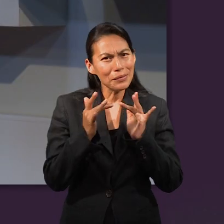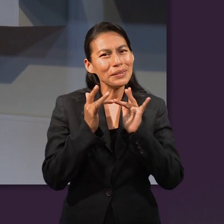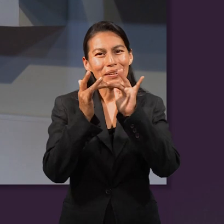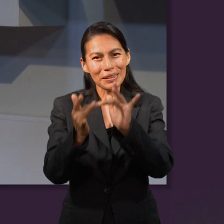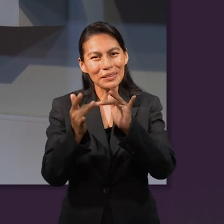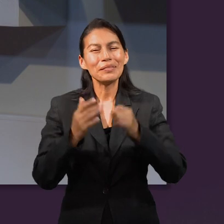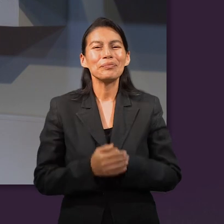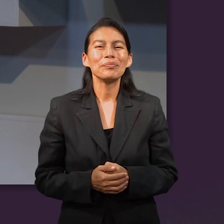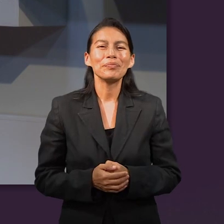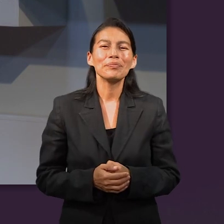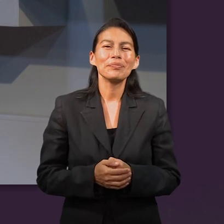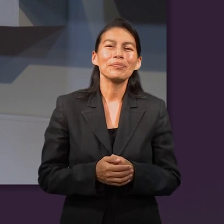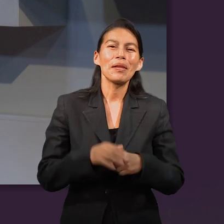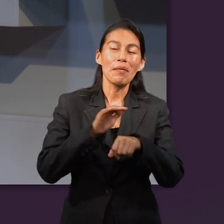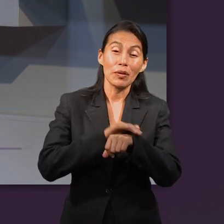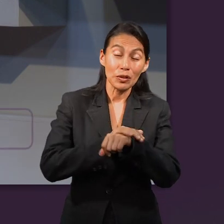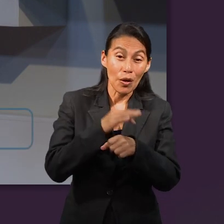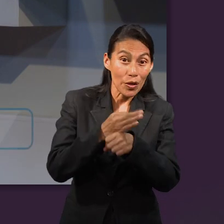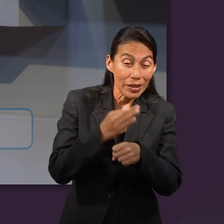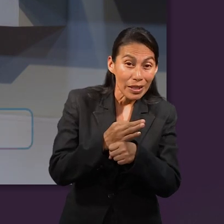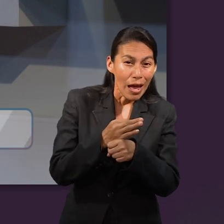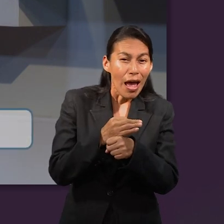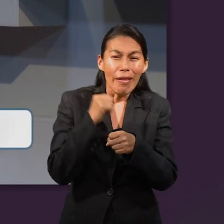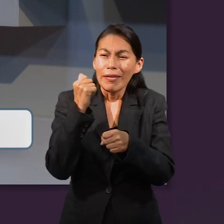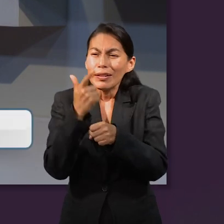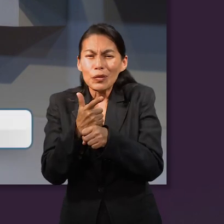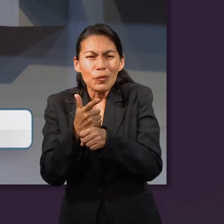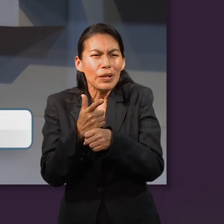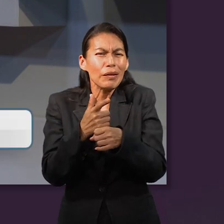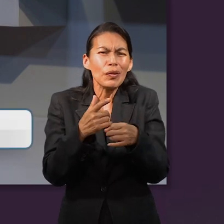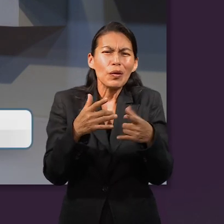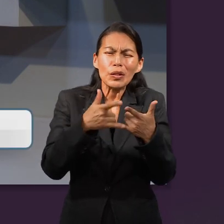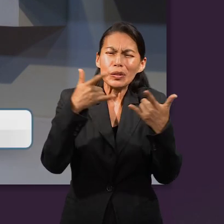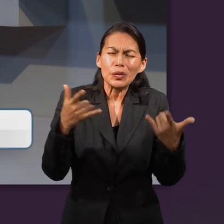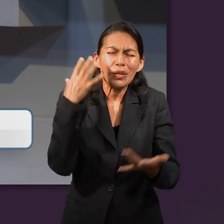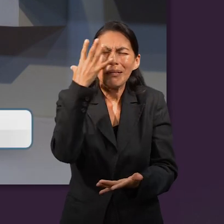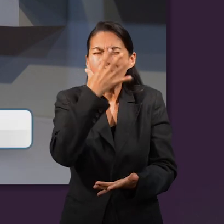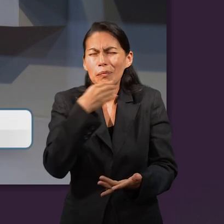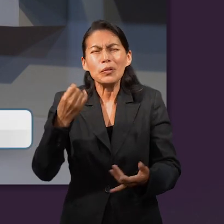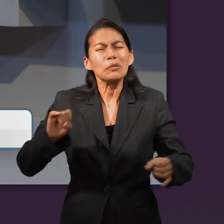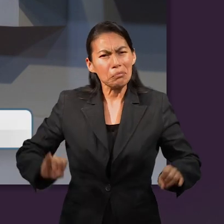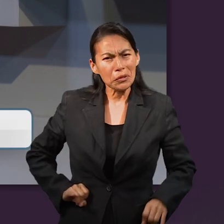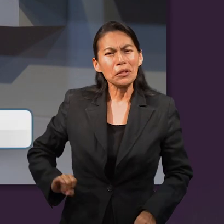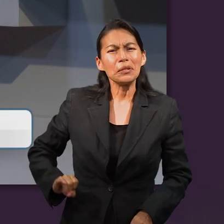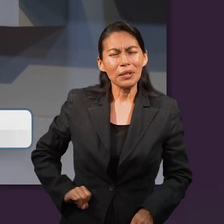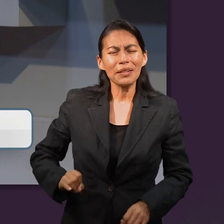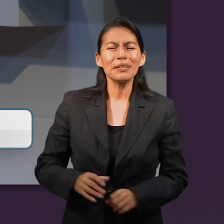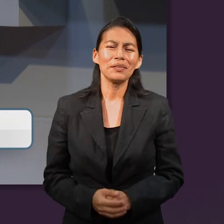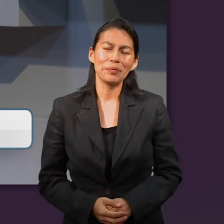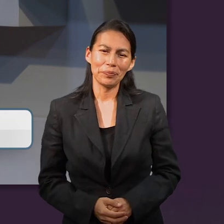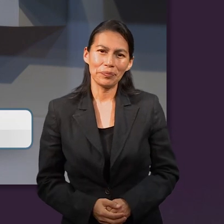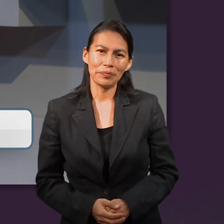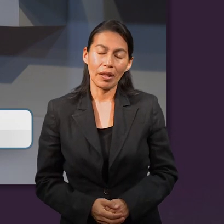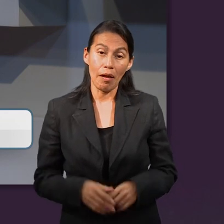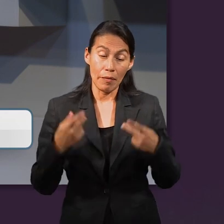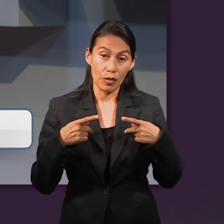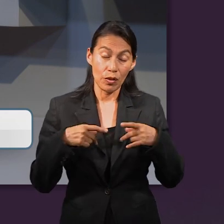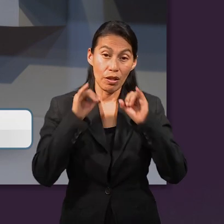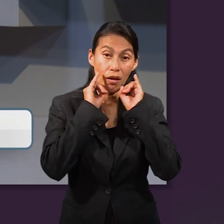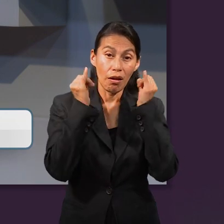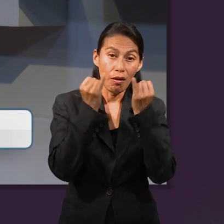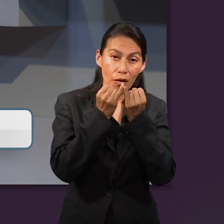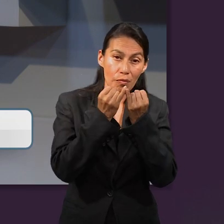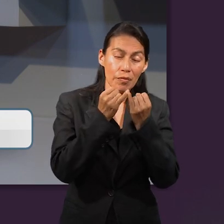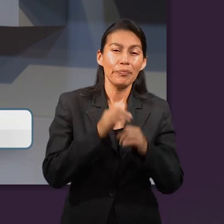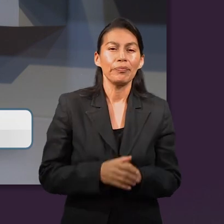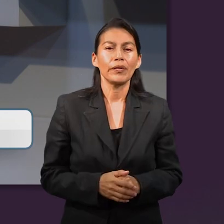Muchas gracias por seguir con nosotros, amigos. Estamos encontrando una belleza muy interesante en esta historia de